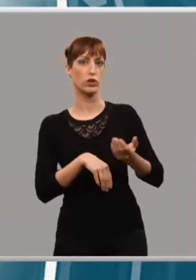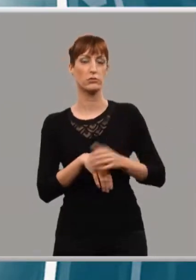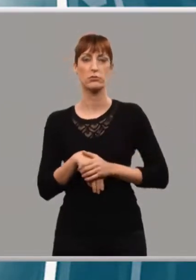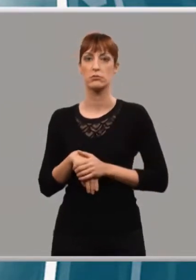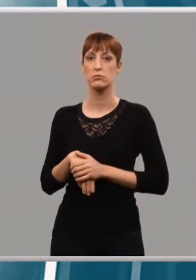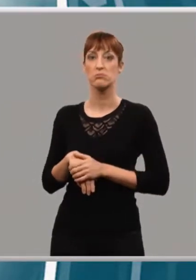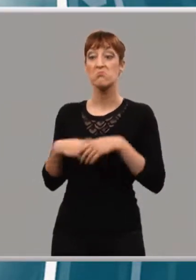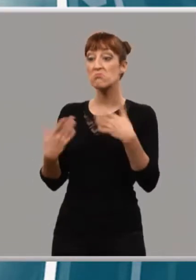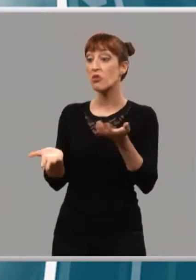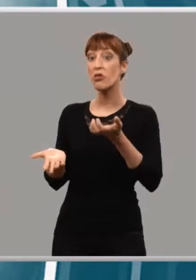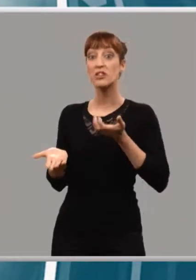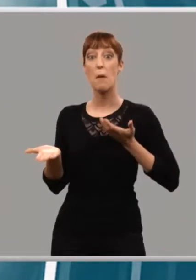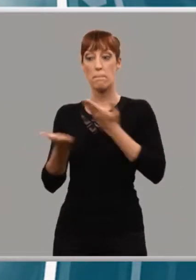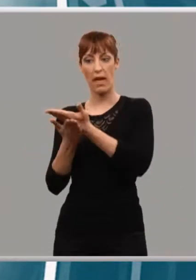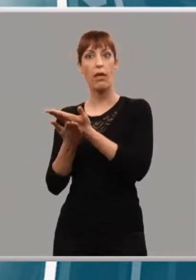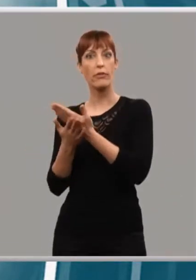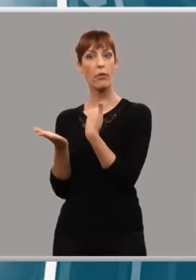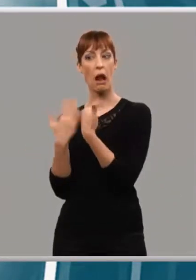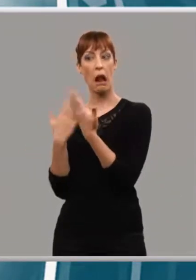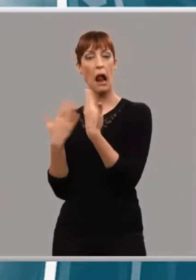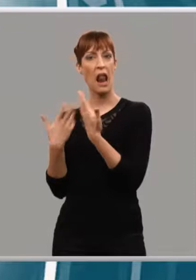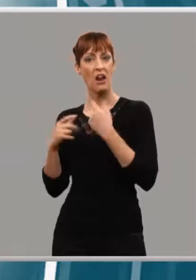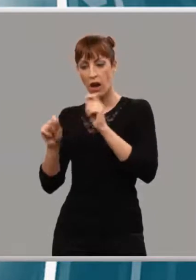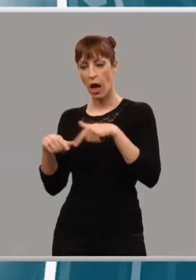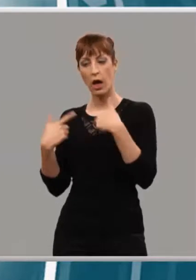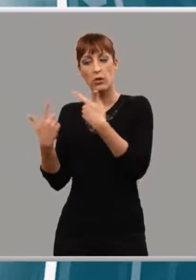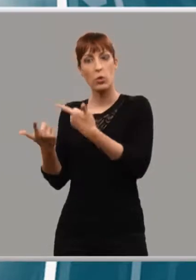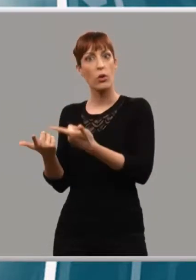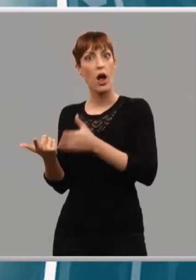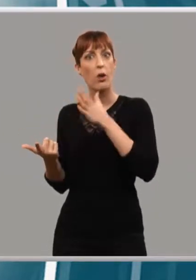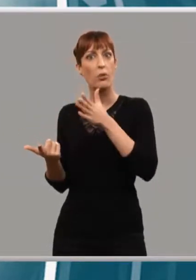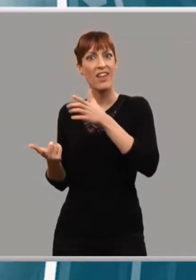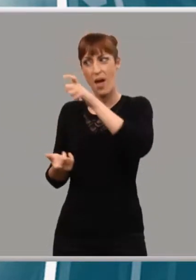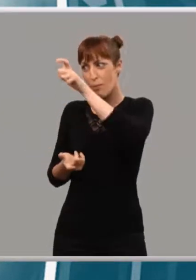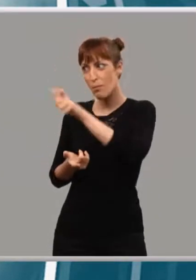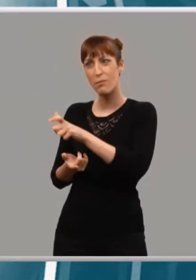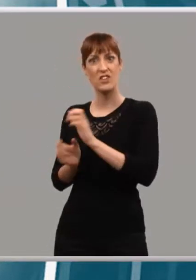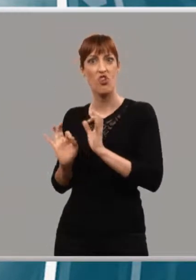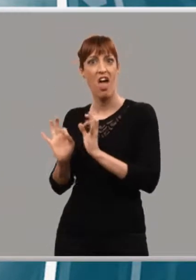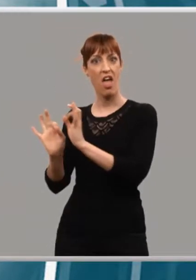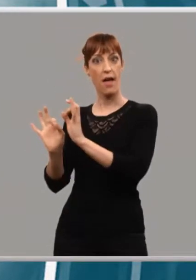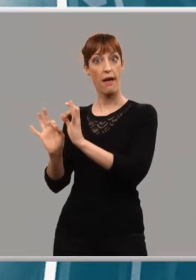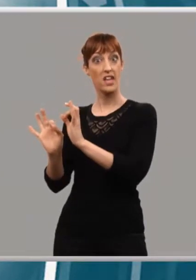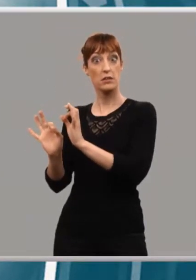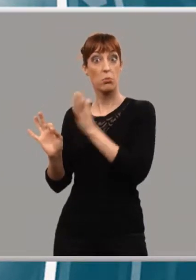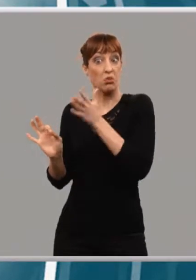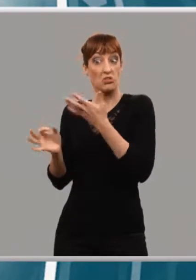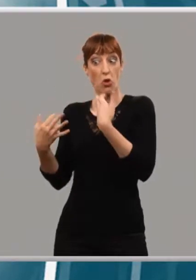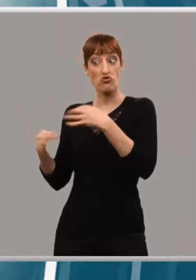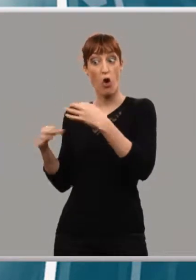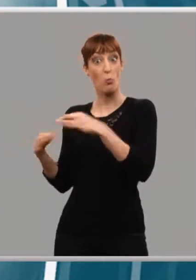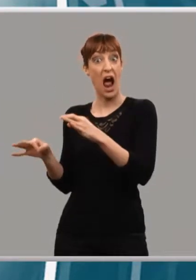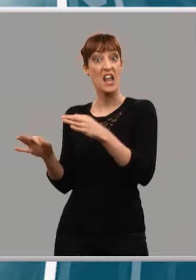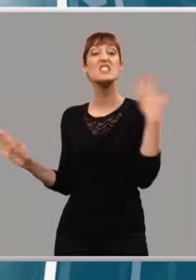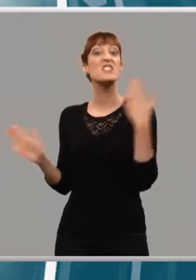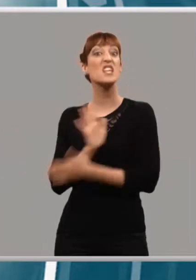normalidad y naturalidad de ese tratamiento como personas en cierta medida normales. lo que dicen, darle la vuelta